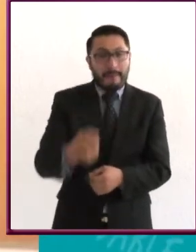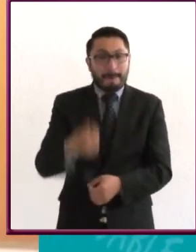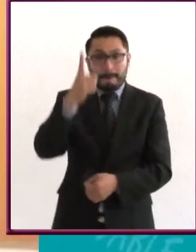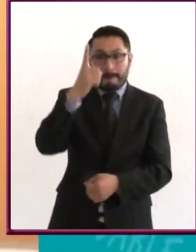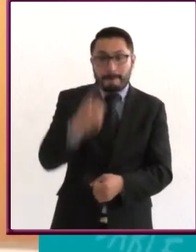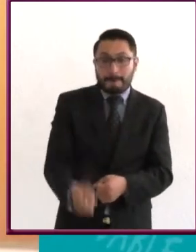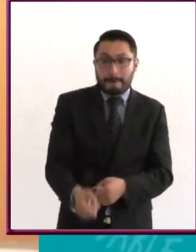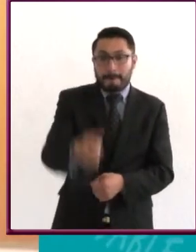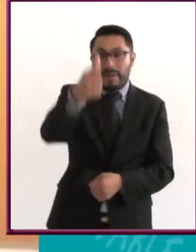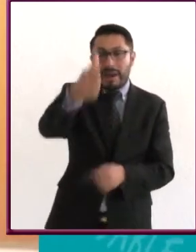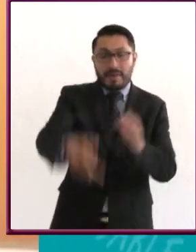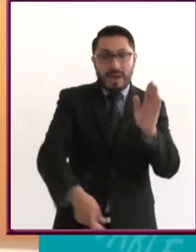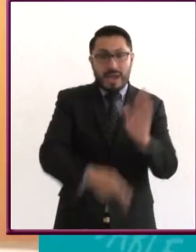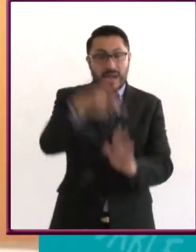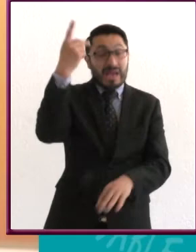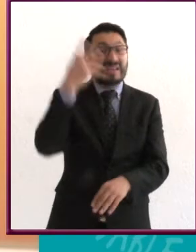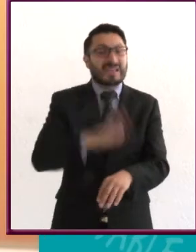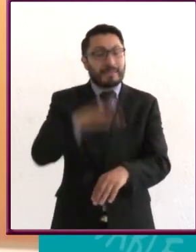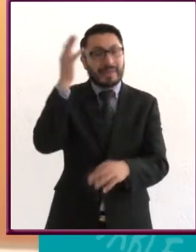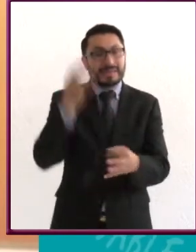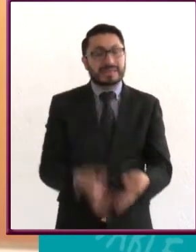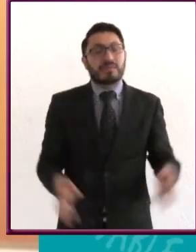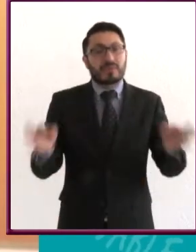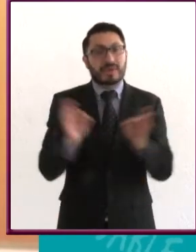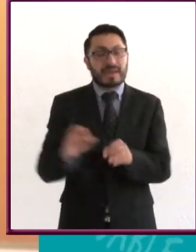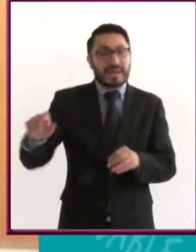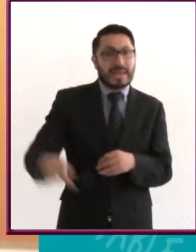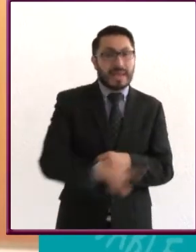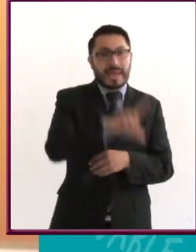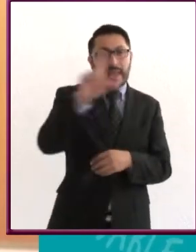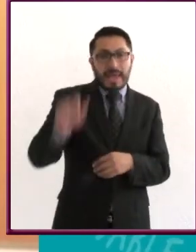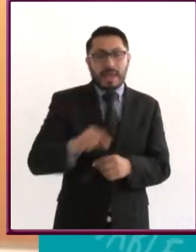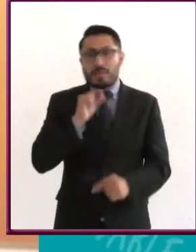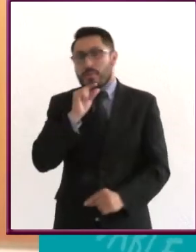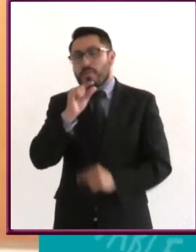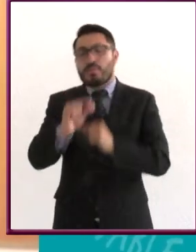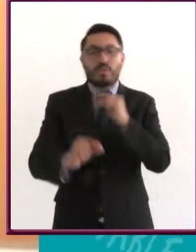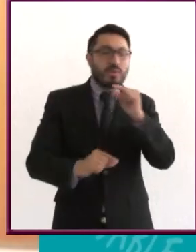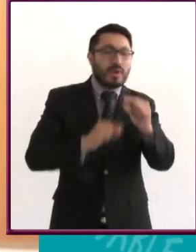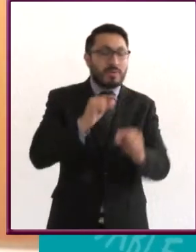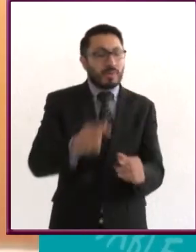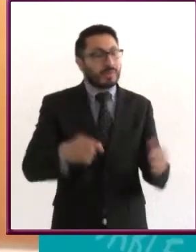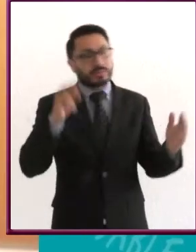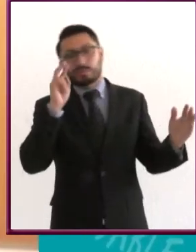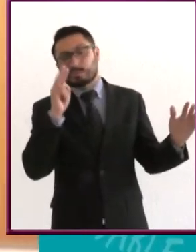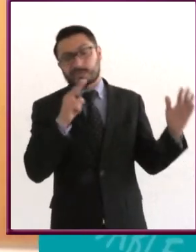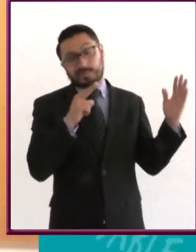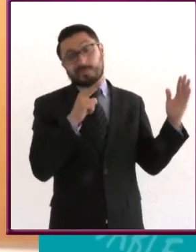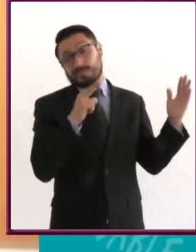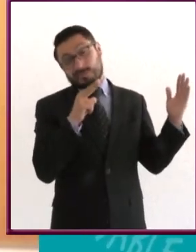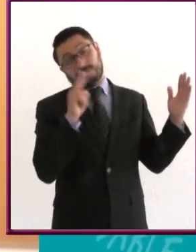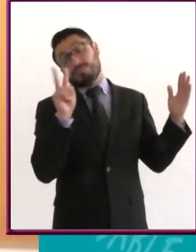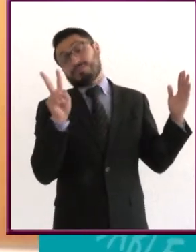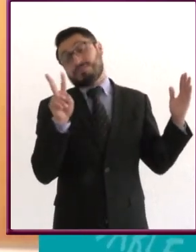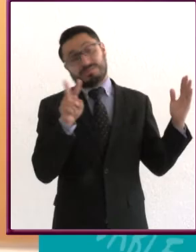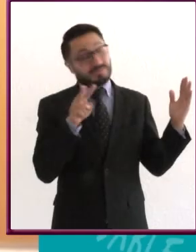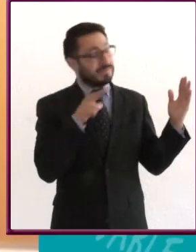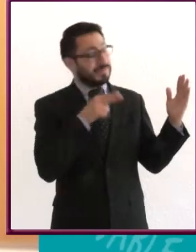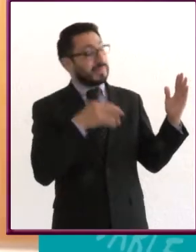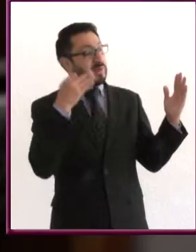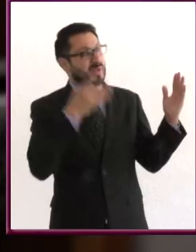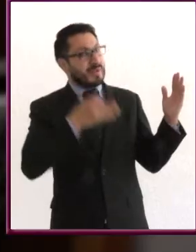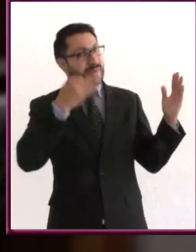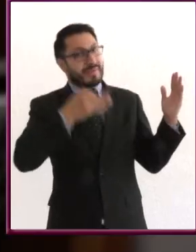Y conforme lo vayan haciendo, cada vez les va a gustar más lo que ven, cada vez van a aceptar lo que ven de mejor manera.